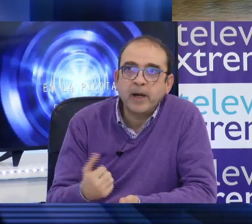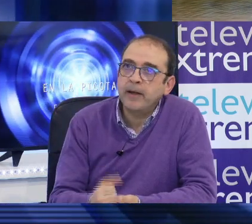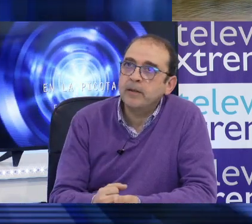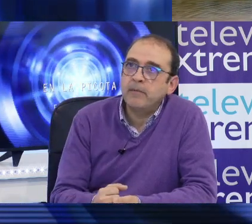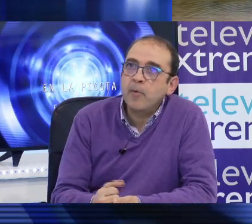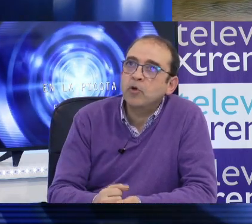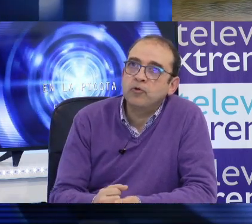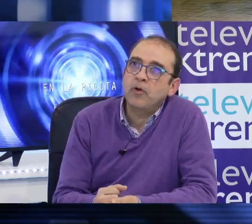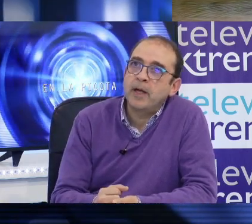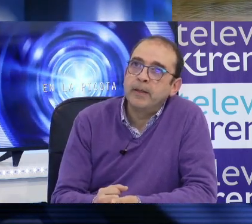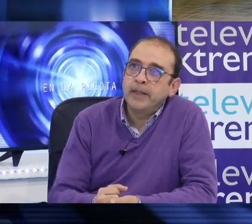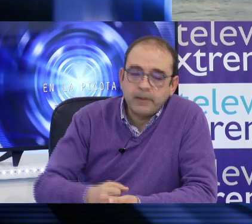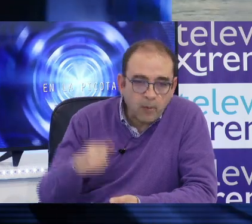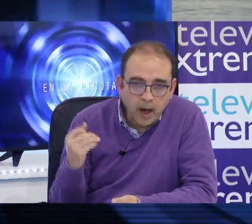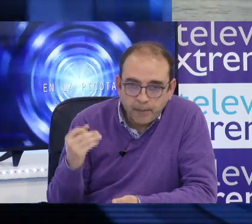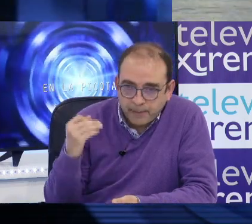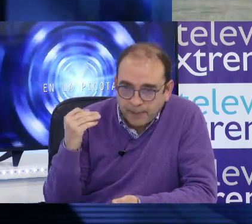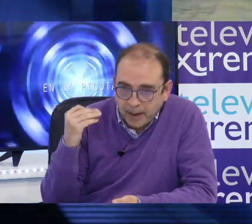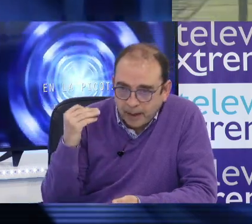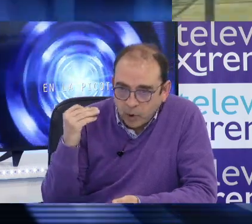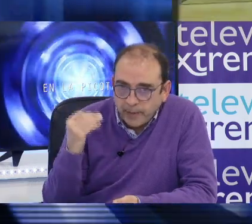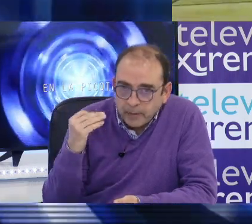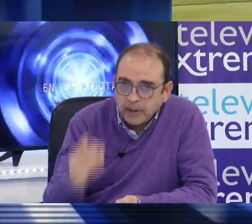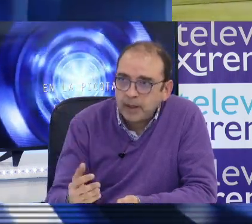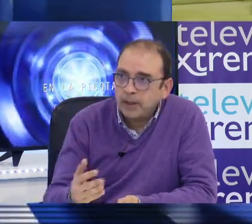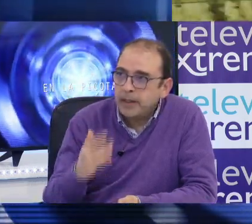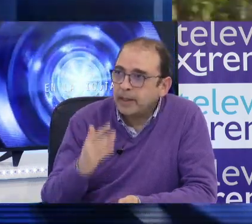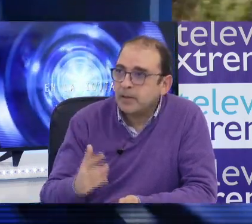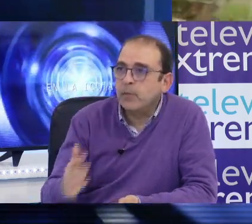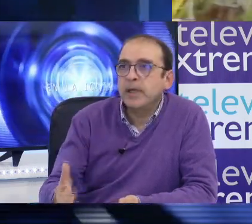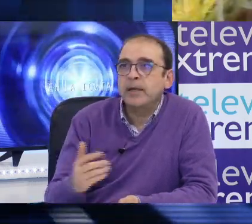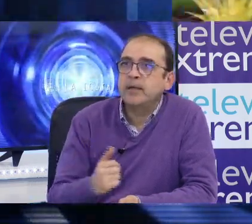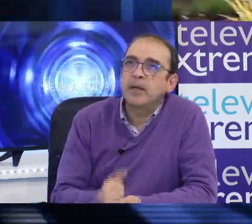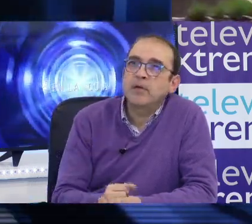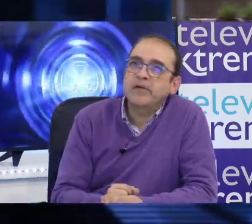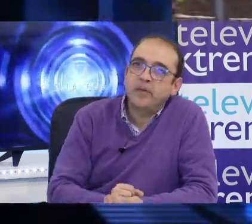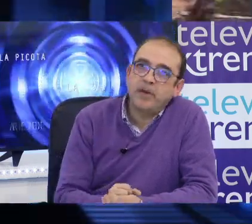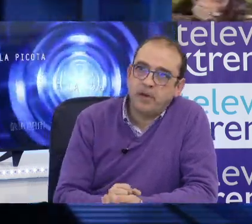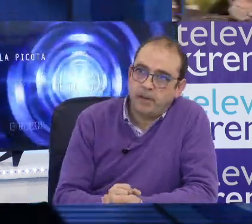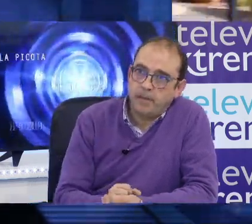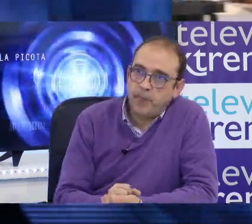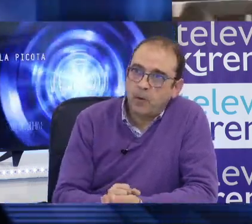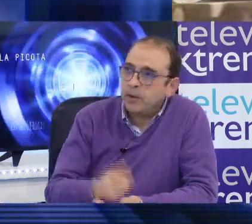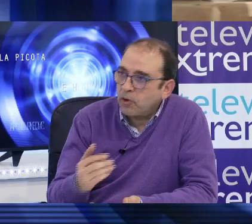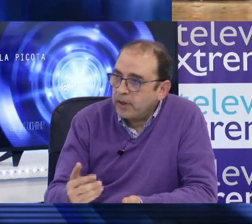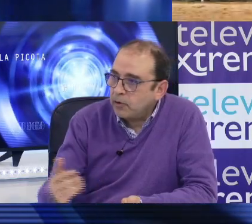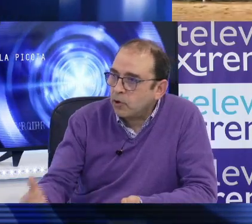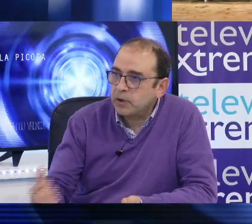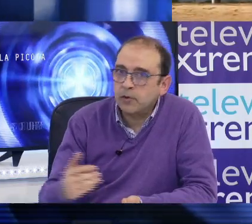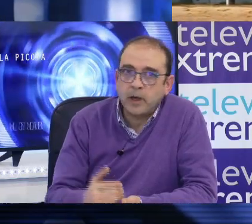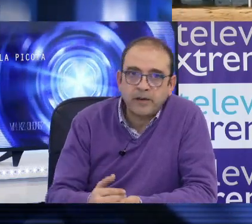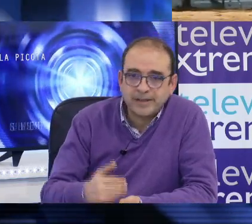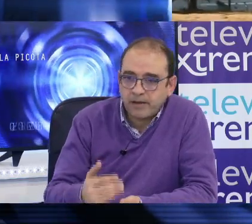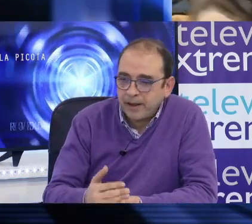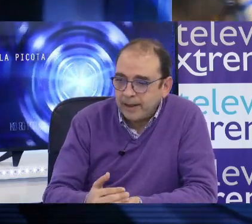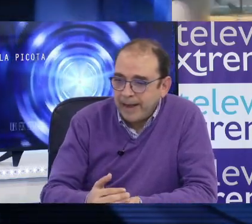Vamos para adelante y vamos con todas y vamos a no permitir que se cometan atentados de esta especie. ¿Cuántos delitos